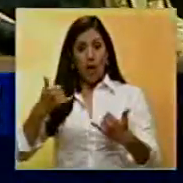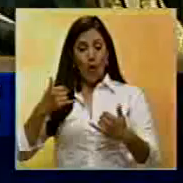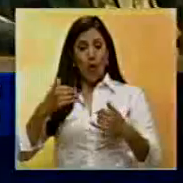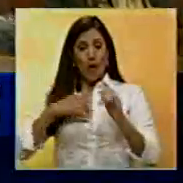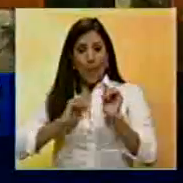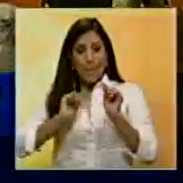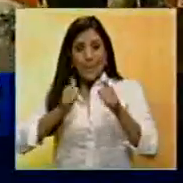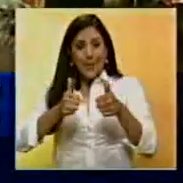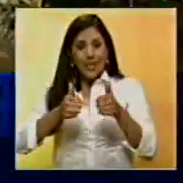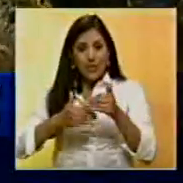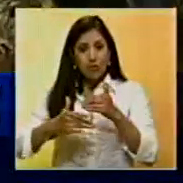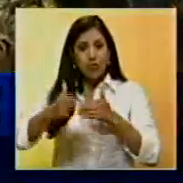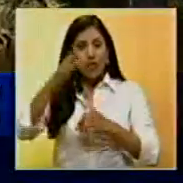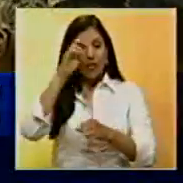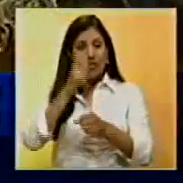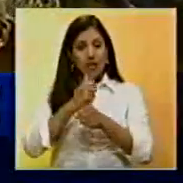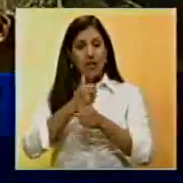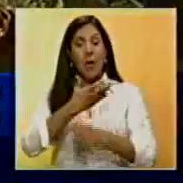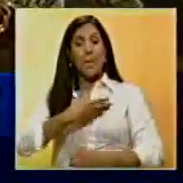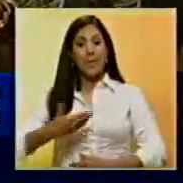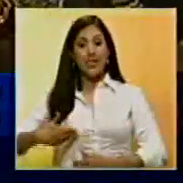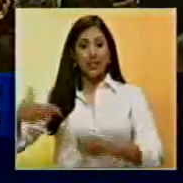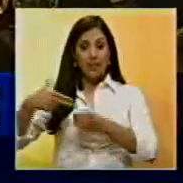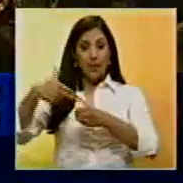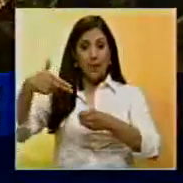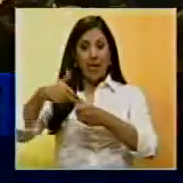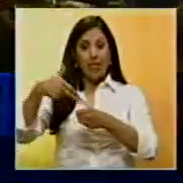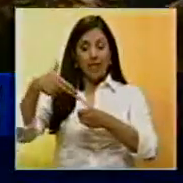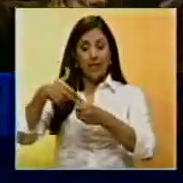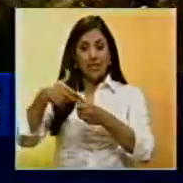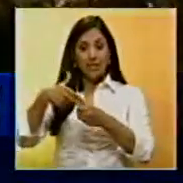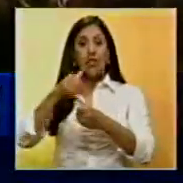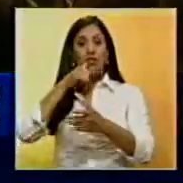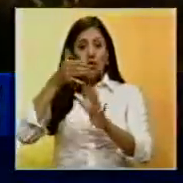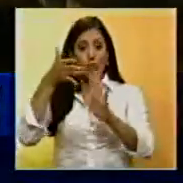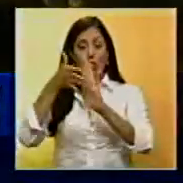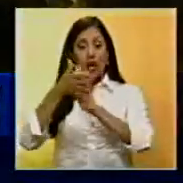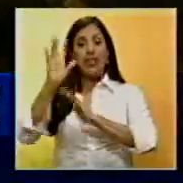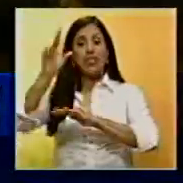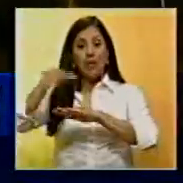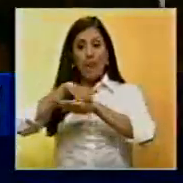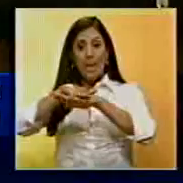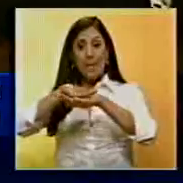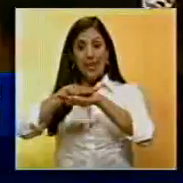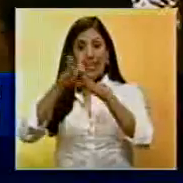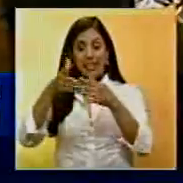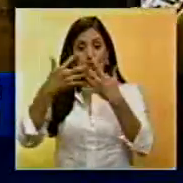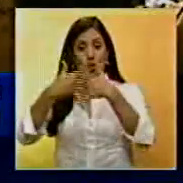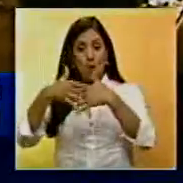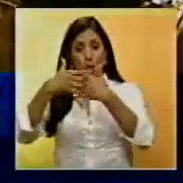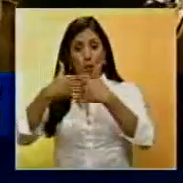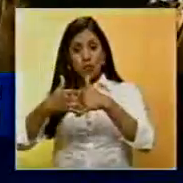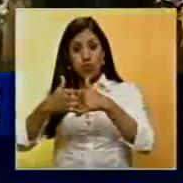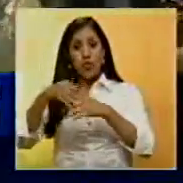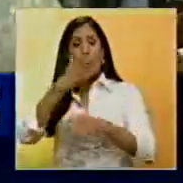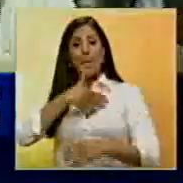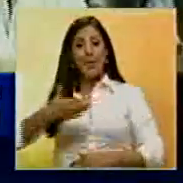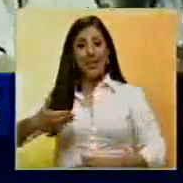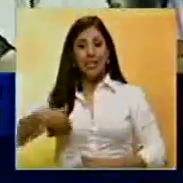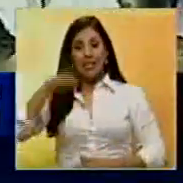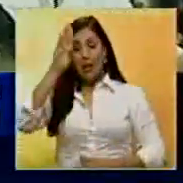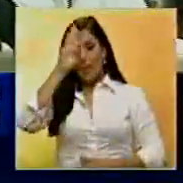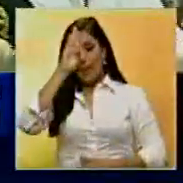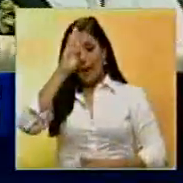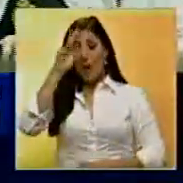el punto de arranque. El presidente de PDVSA, Eulogio Del Pino, los ministros de Industrias, Miguel Pérez Abad, presidente de